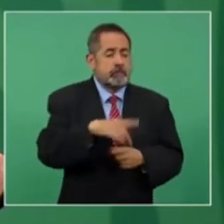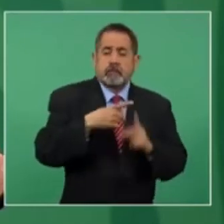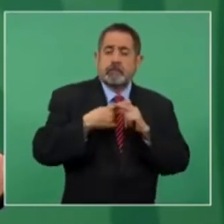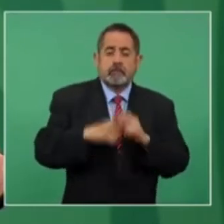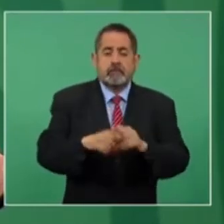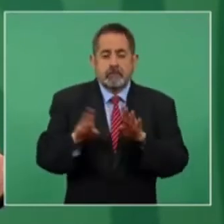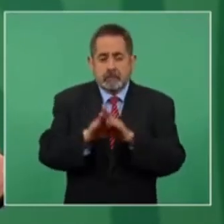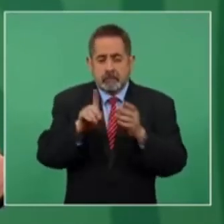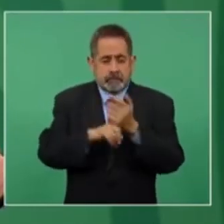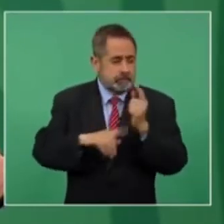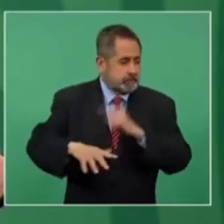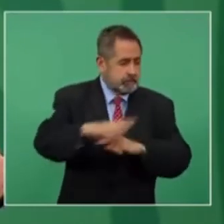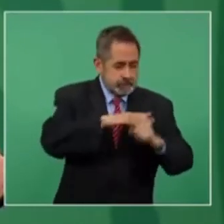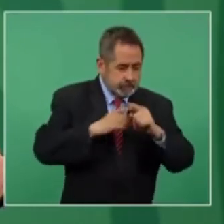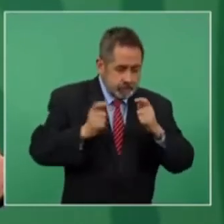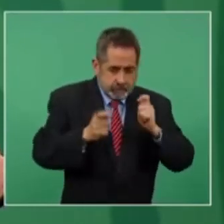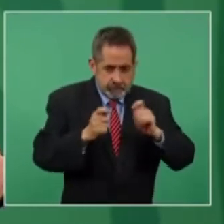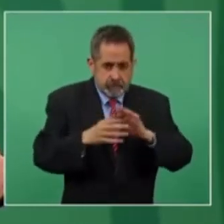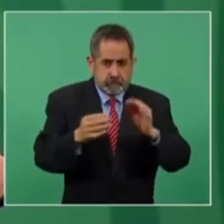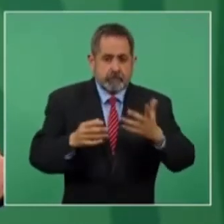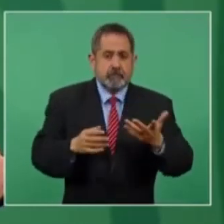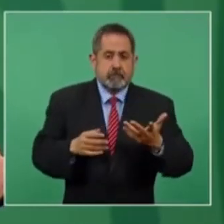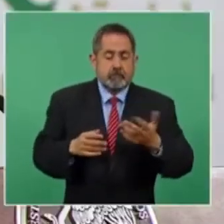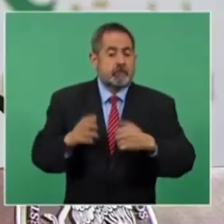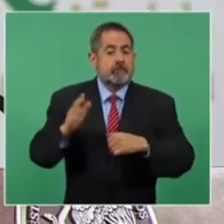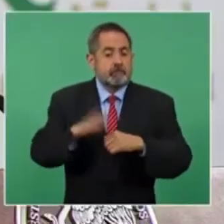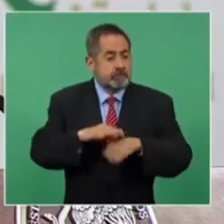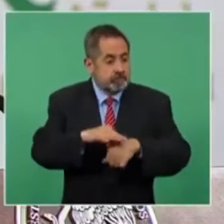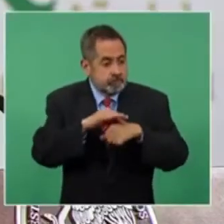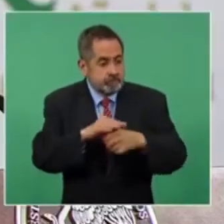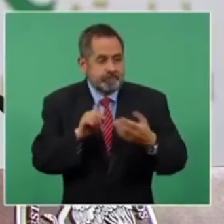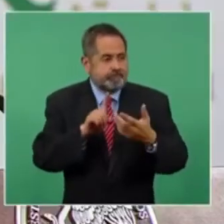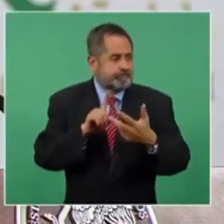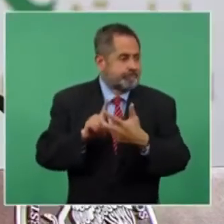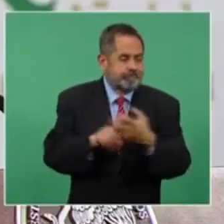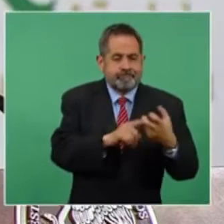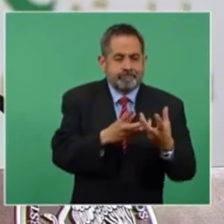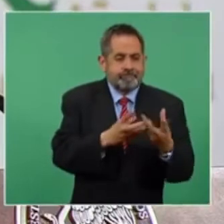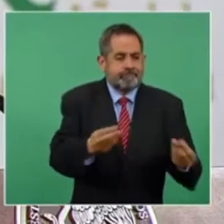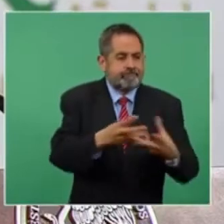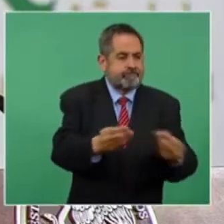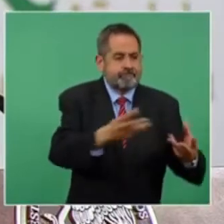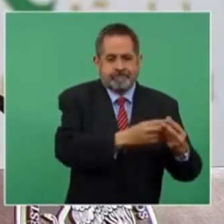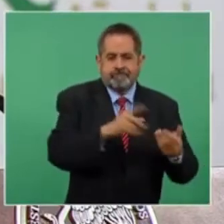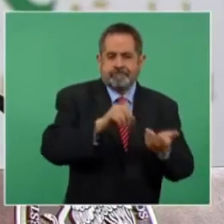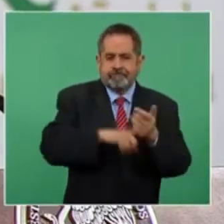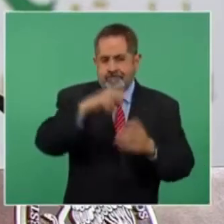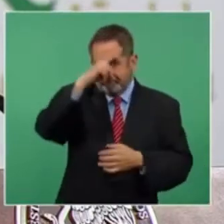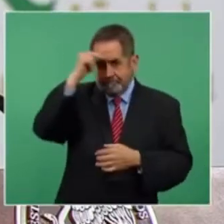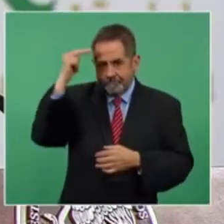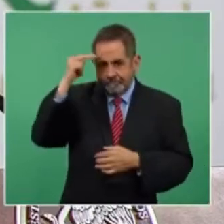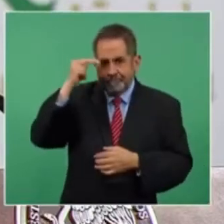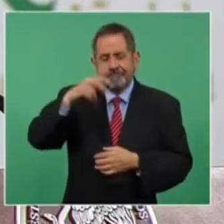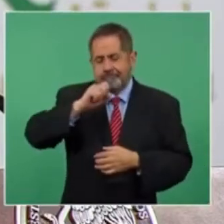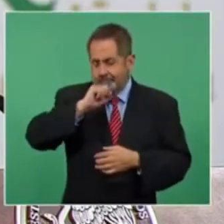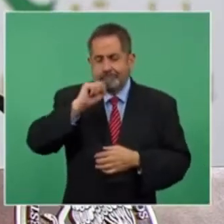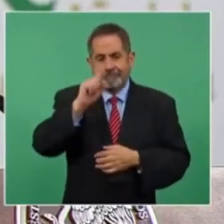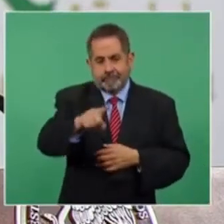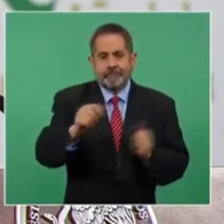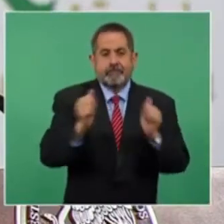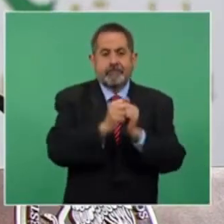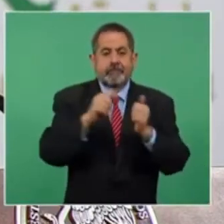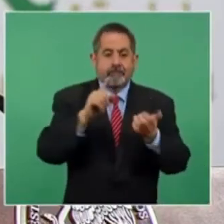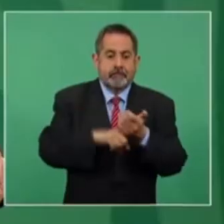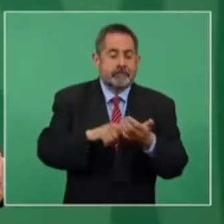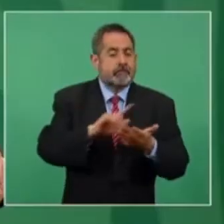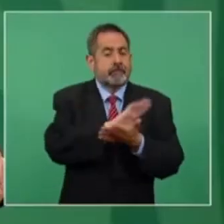de un análisis de contexto. Después, porque los hechos de desaparición en el caso de Nayarit estuvieron efectivamente ligados a la